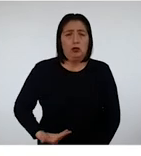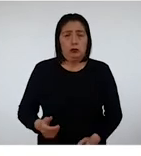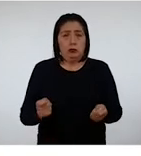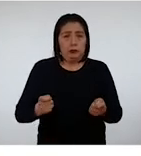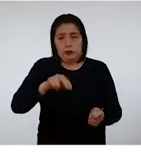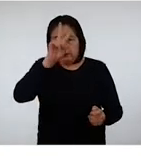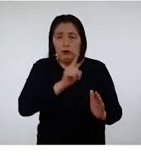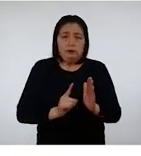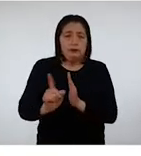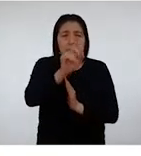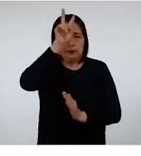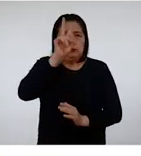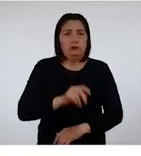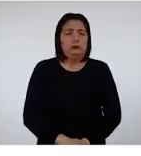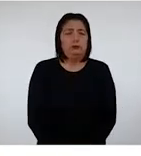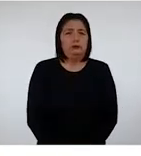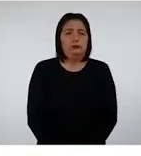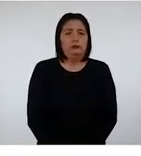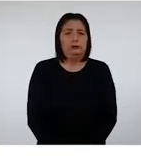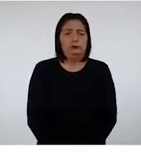Gobierno del Perú El Perú primero Pero Pero ¡ hawai! Gracias.